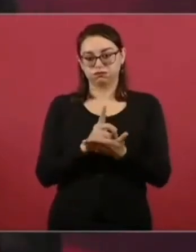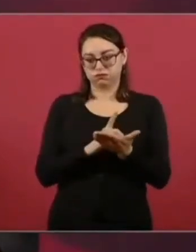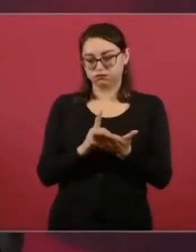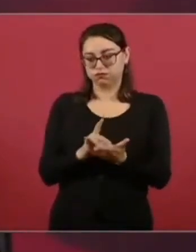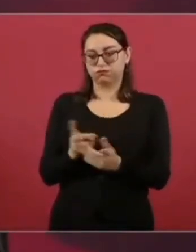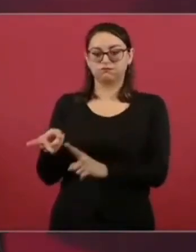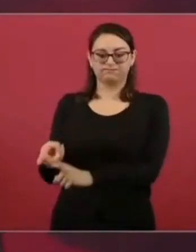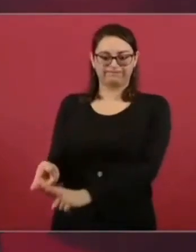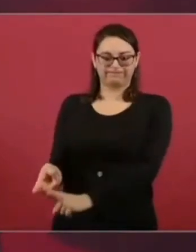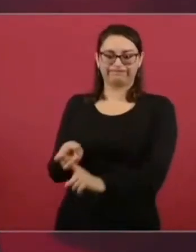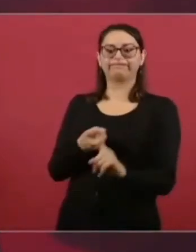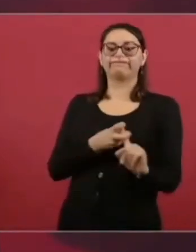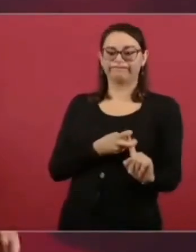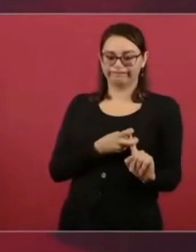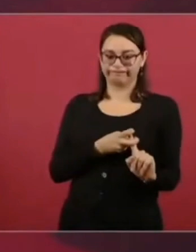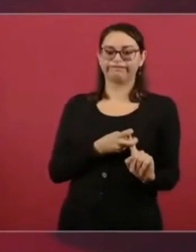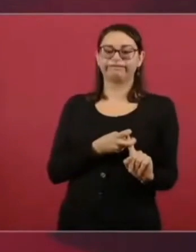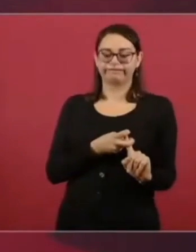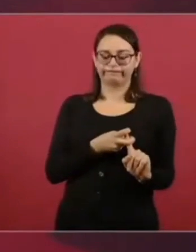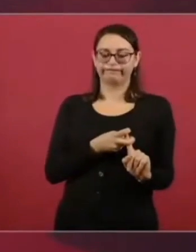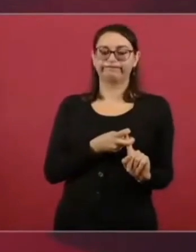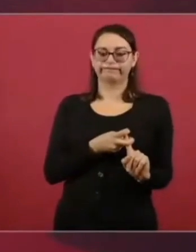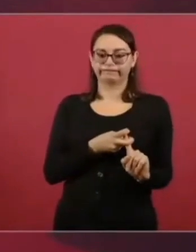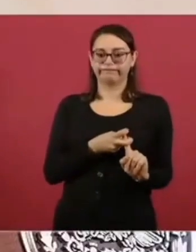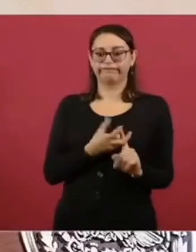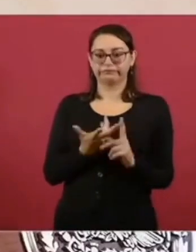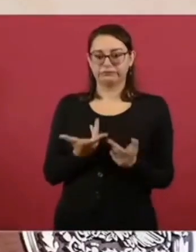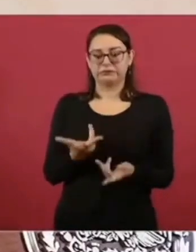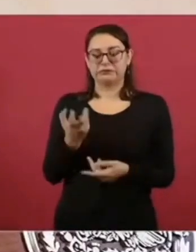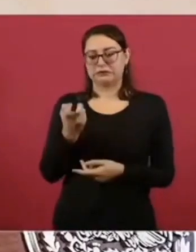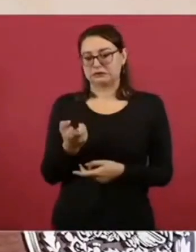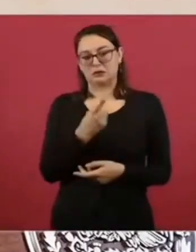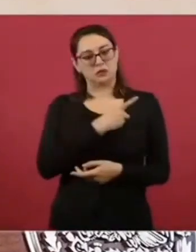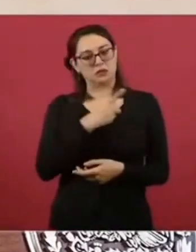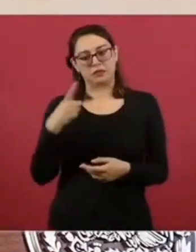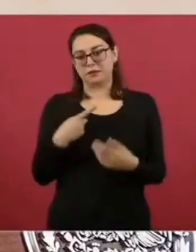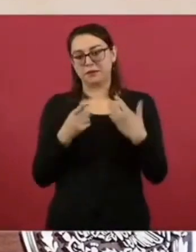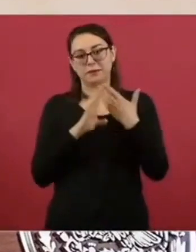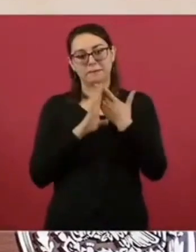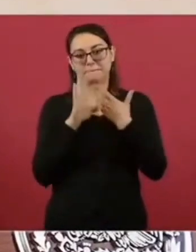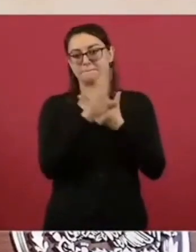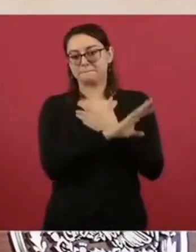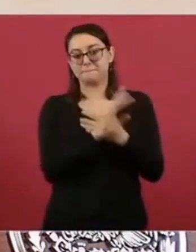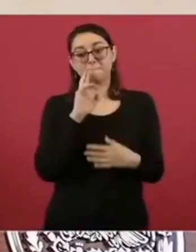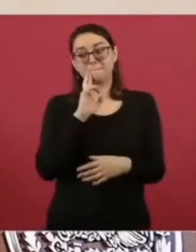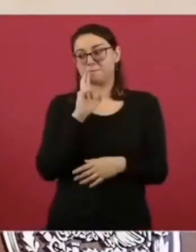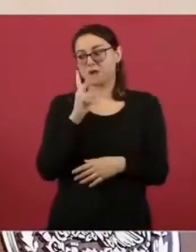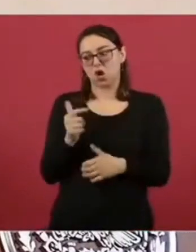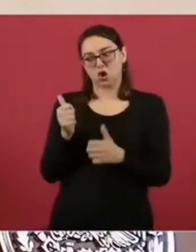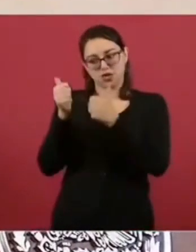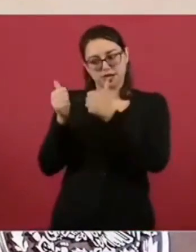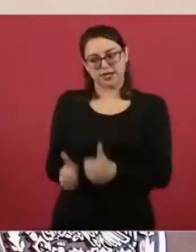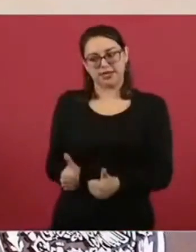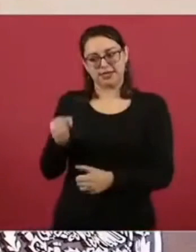las organizaciones de la delincuencia. como